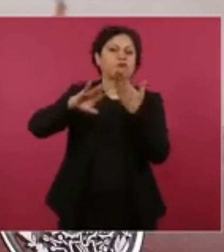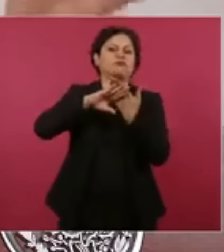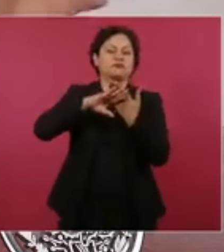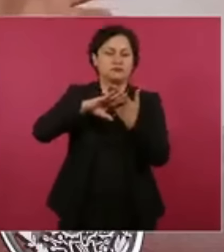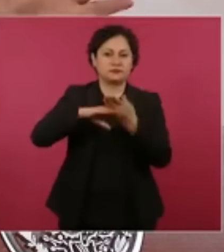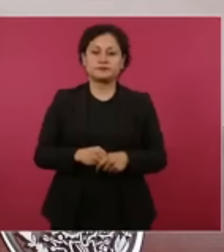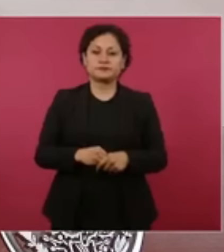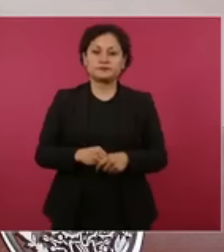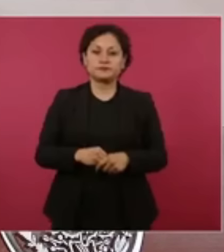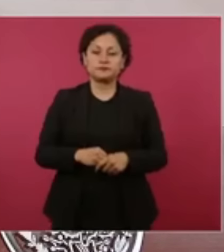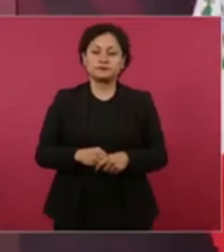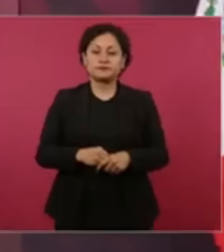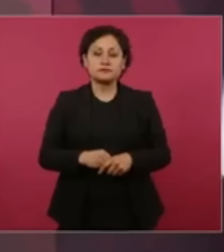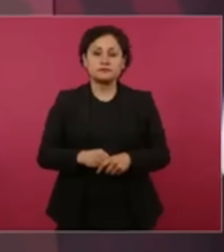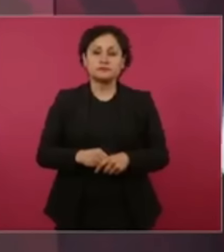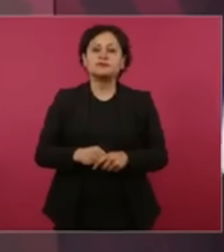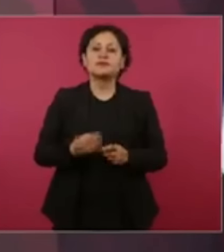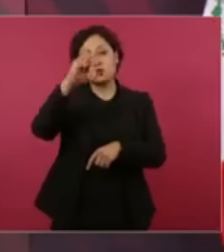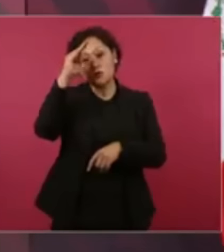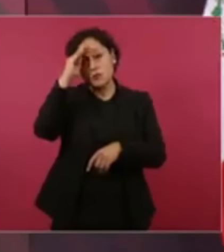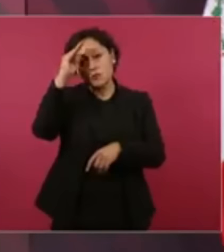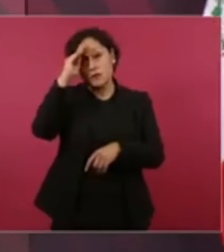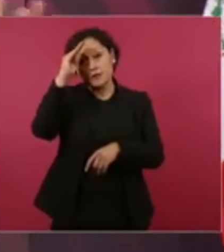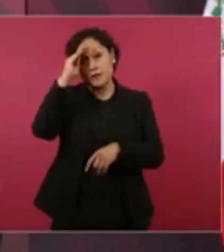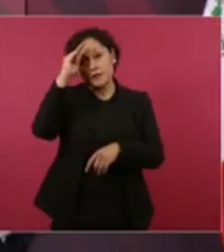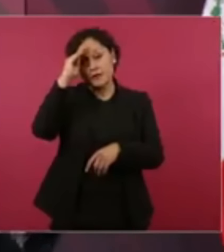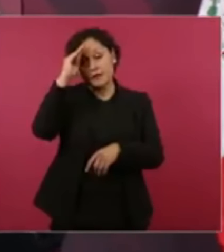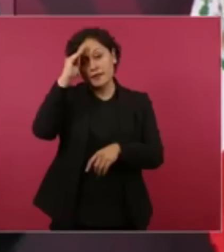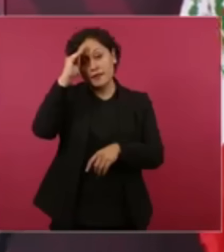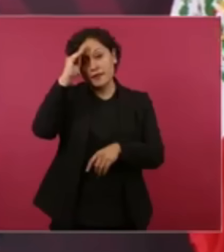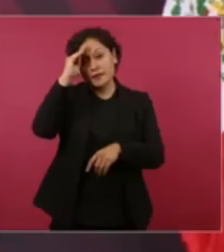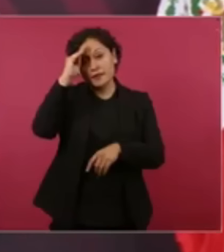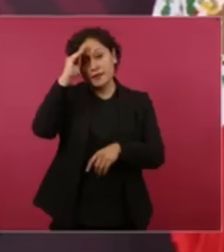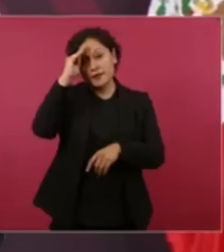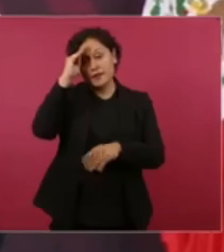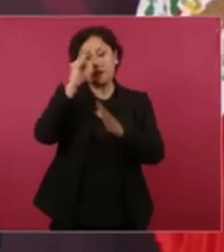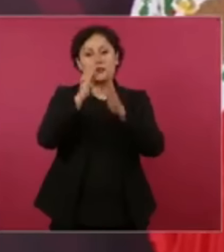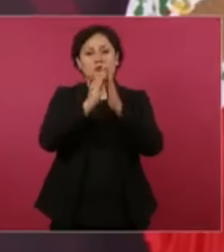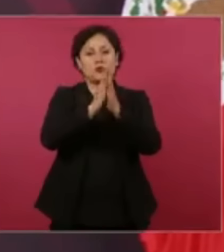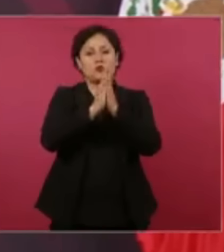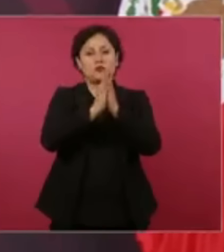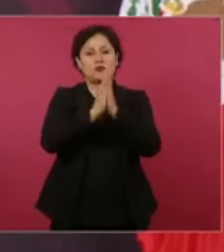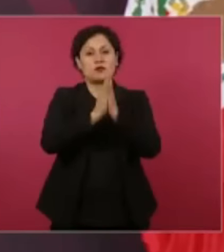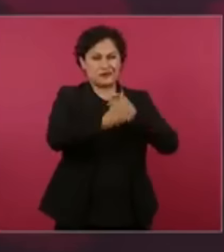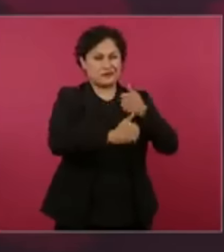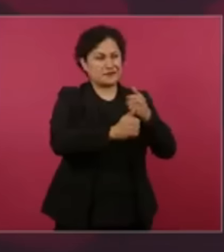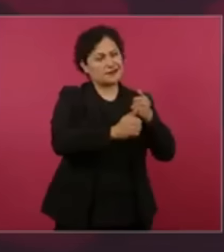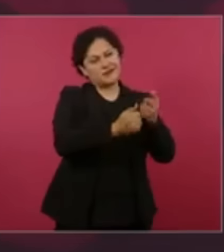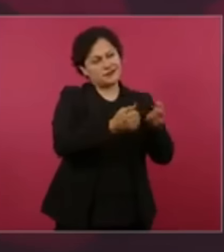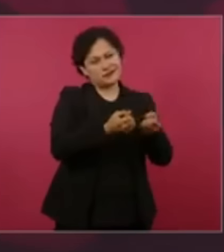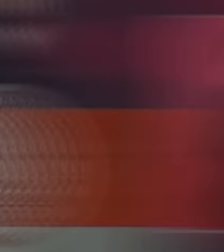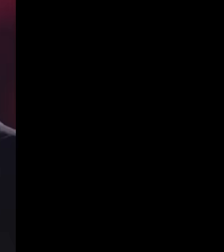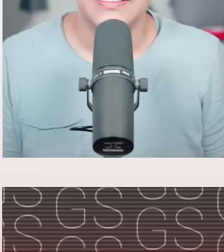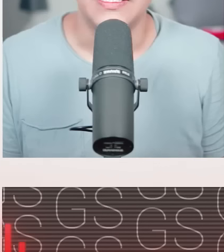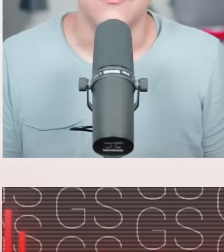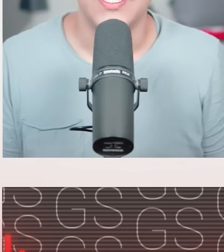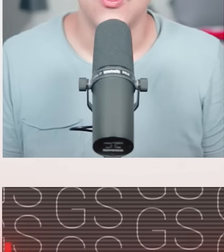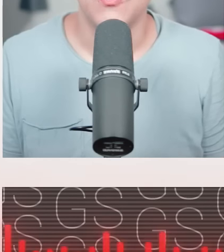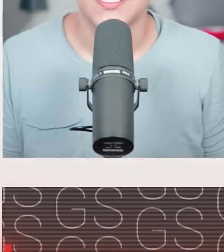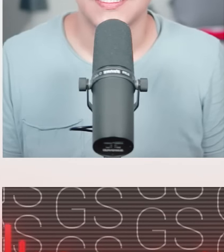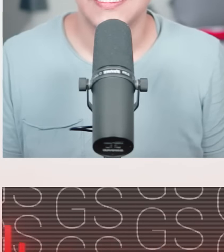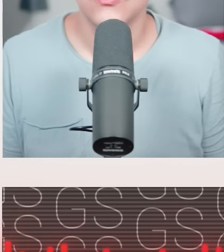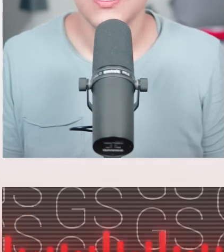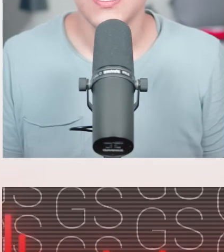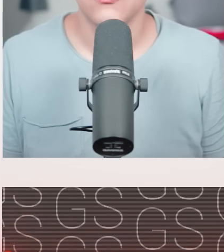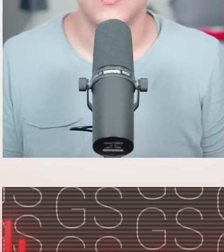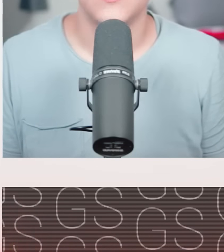Era cuando querían que se unieran partidos. Que un candidato declinara a favor de otro. Para enfrentarme. Y bueno,